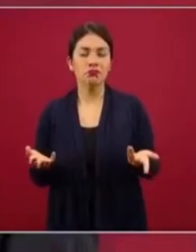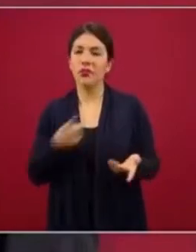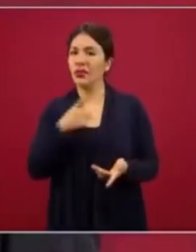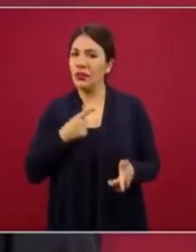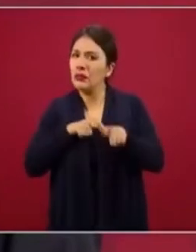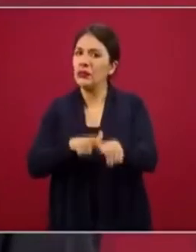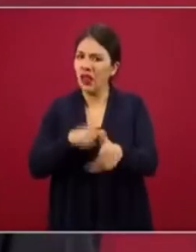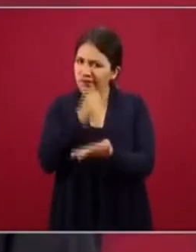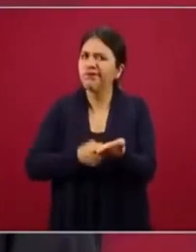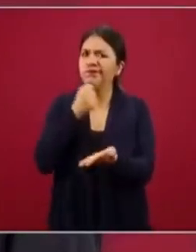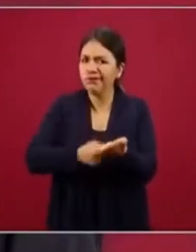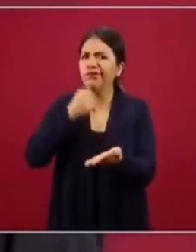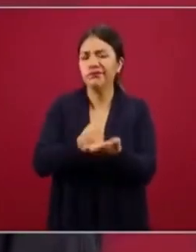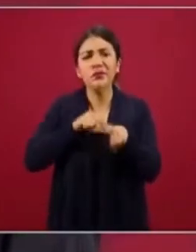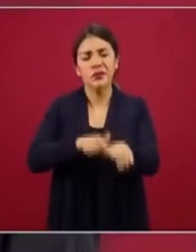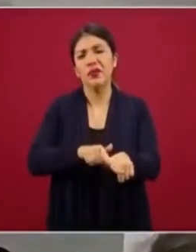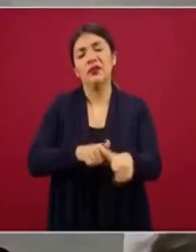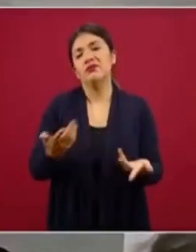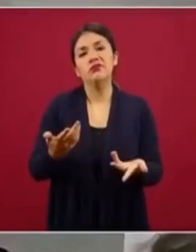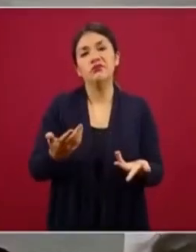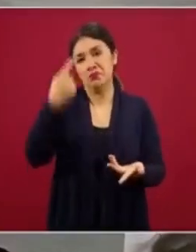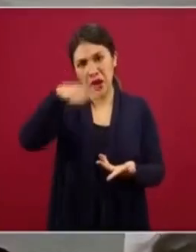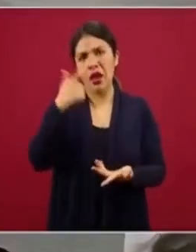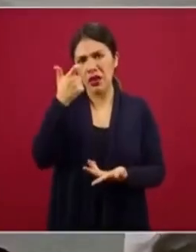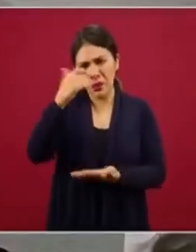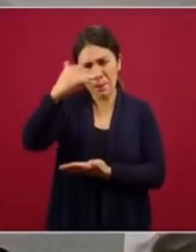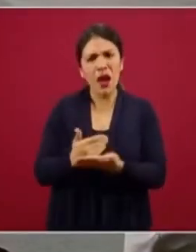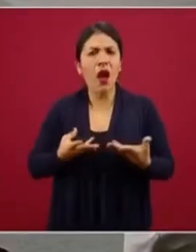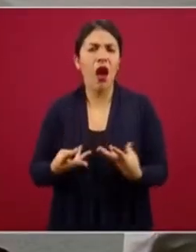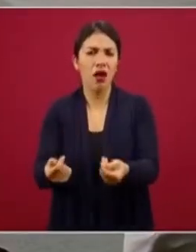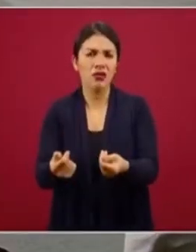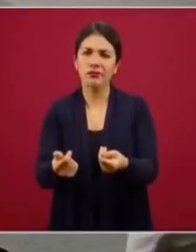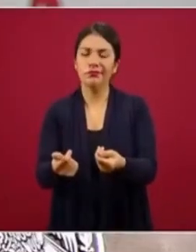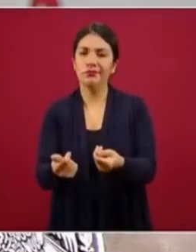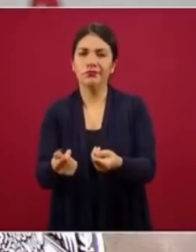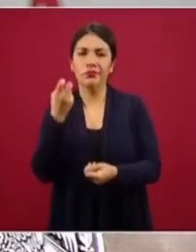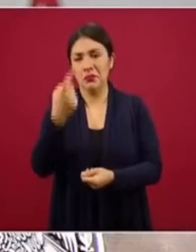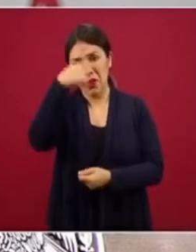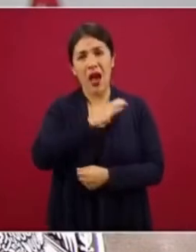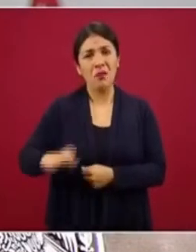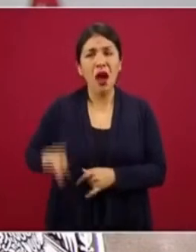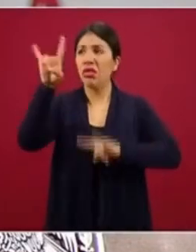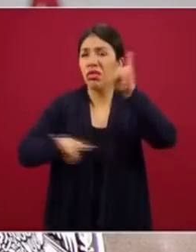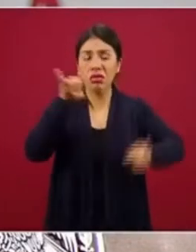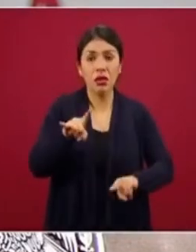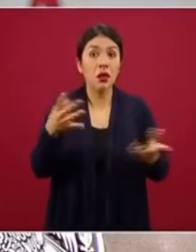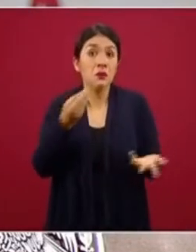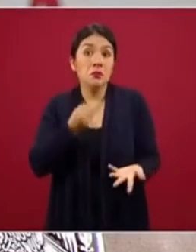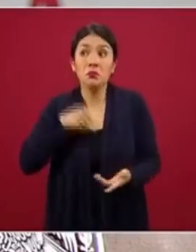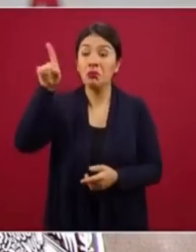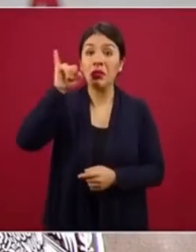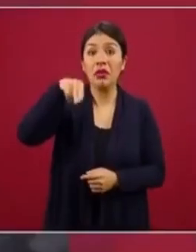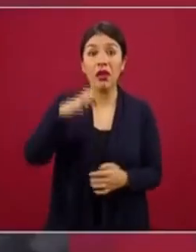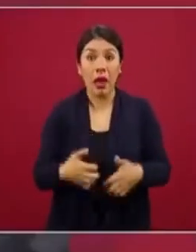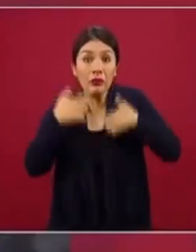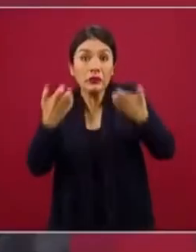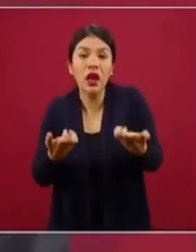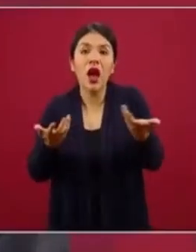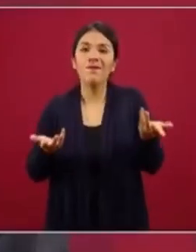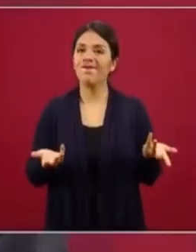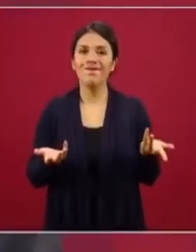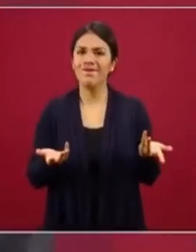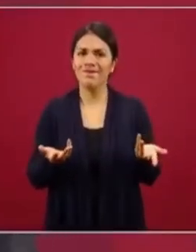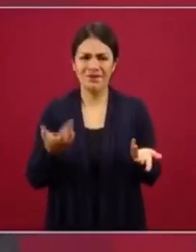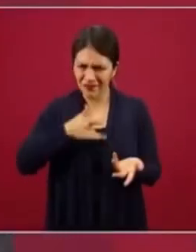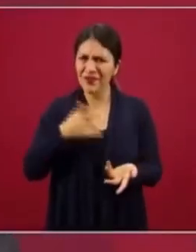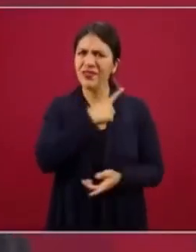Pero hay que seguir insistiendo para reducir el gasto de campañas. Y aunque se enojen los del INE, además que